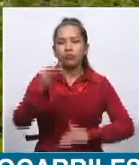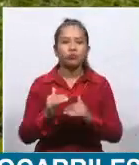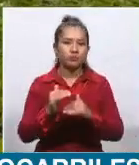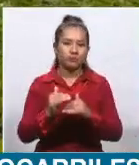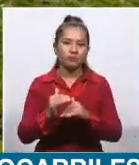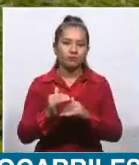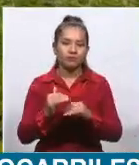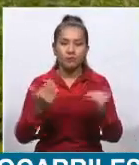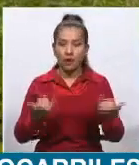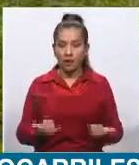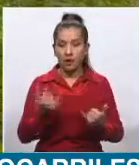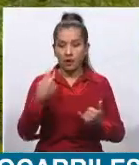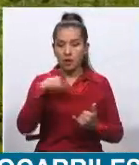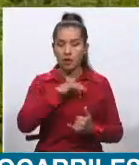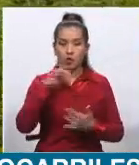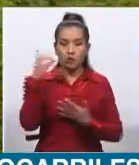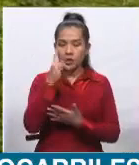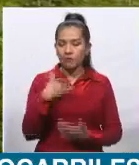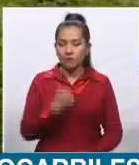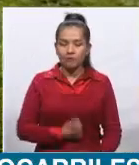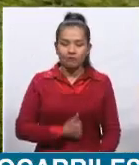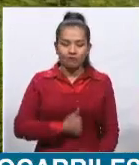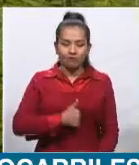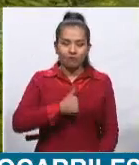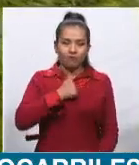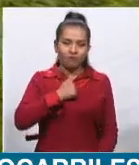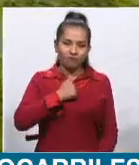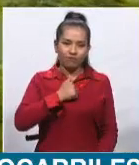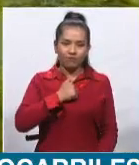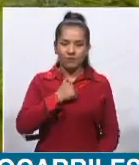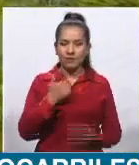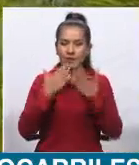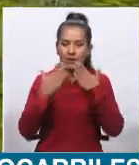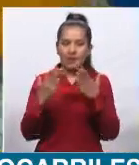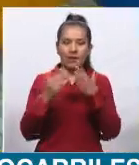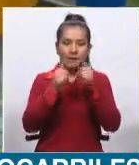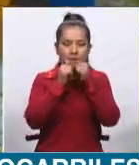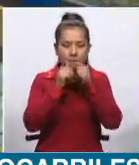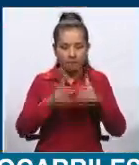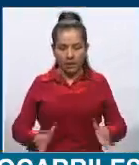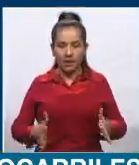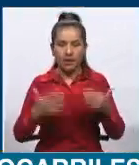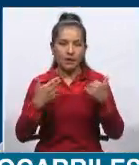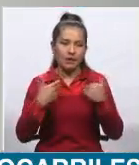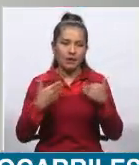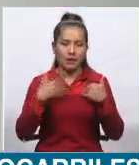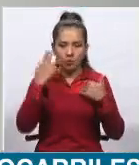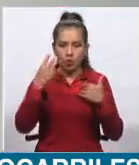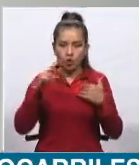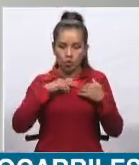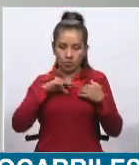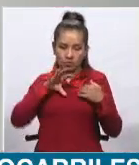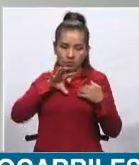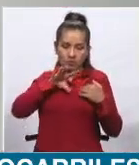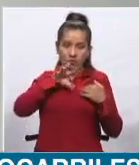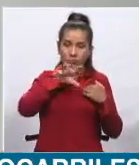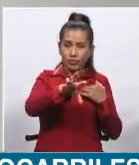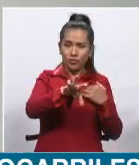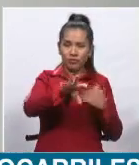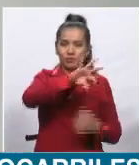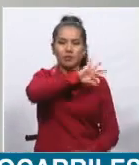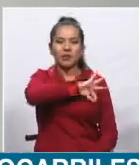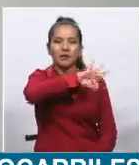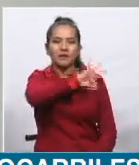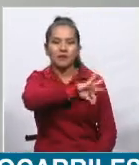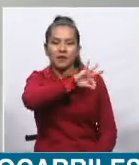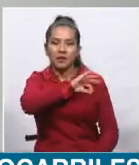Como bolivianos somos muy orgullosos y de verdad que somos muy bendecidos porque tenemos una ubicación muy favorable, muy favorable